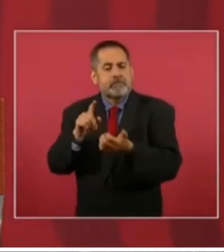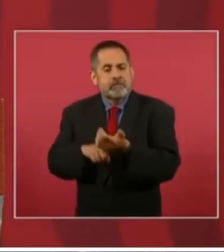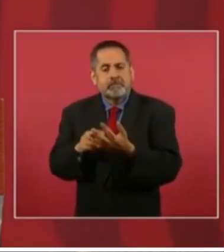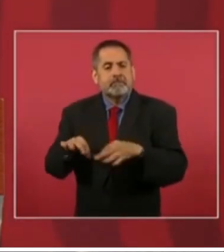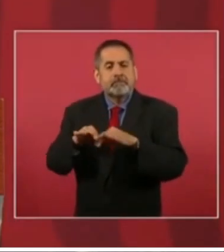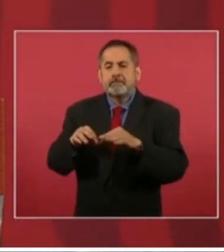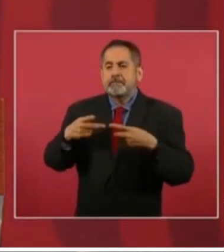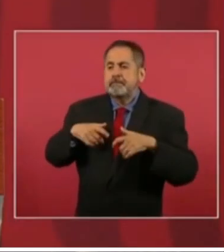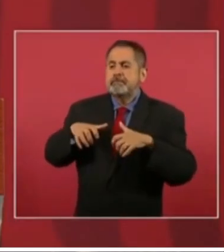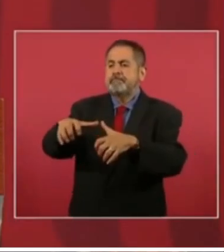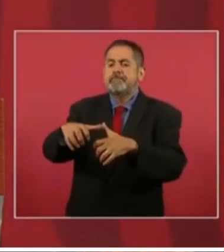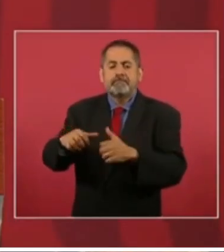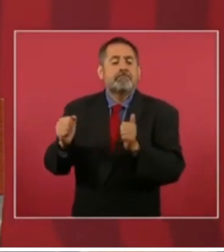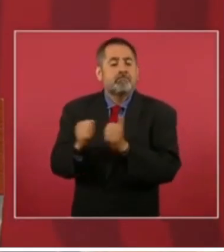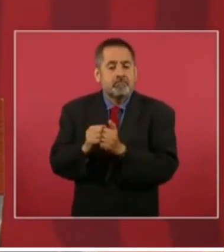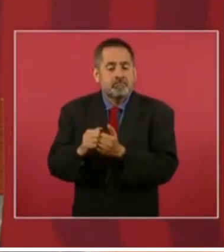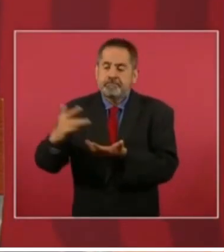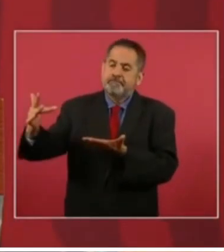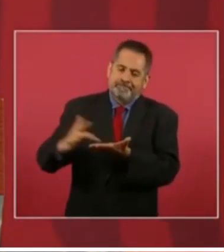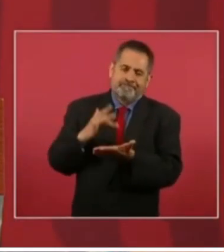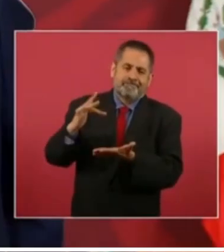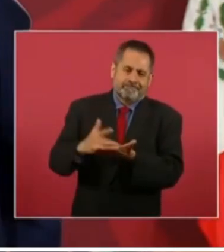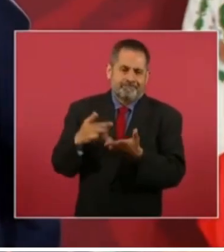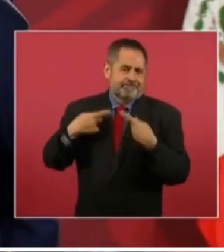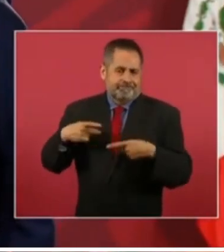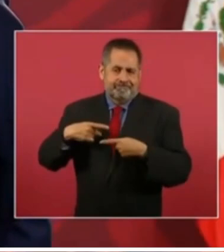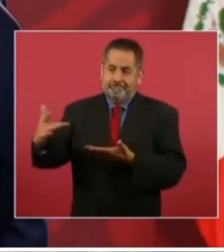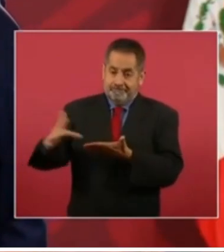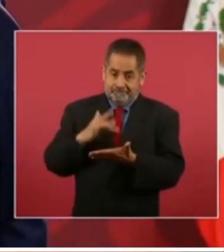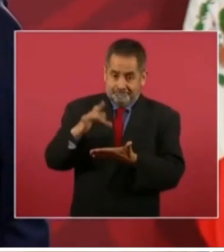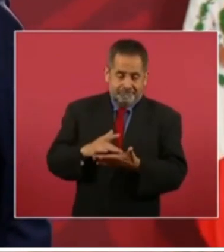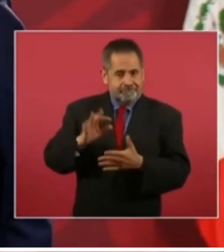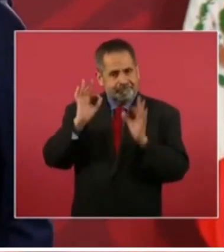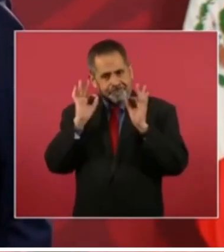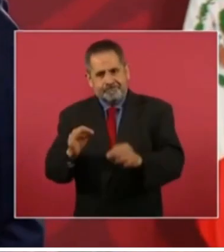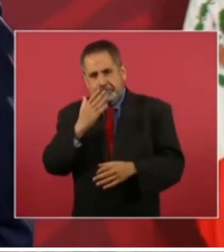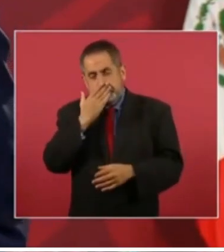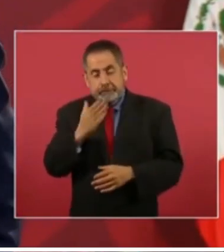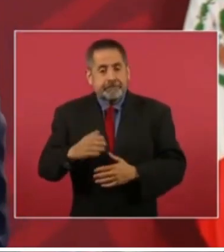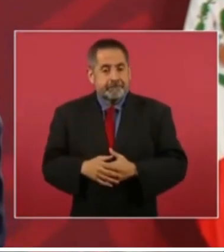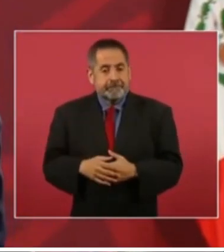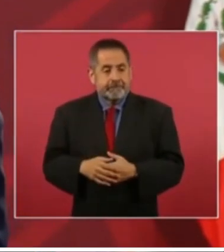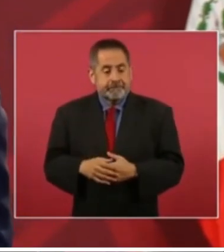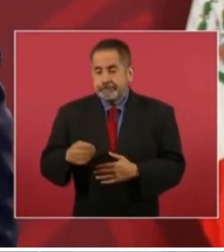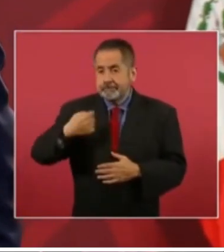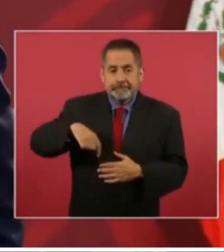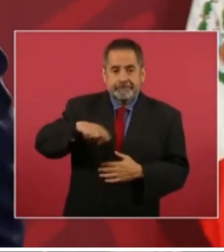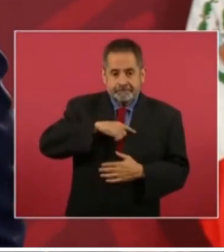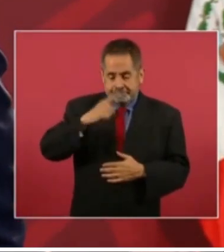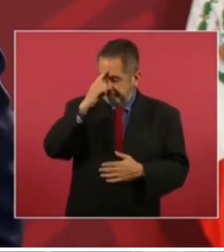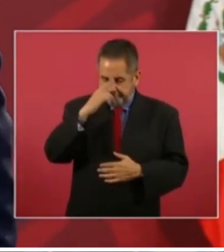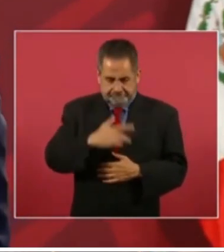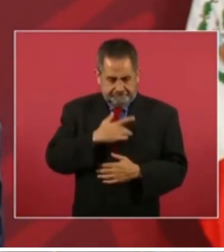salir adelante si no es con el apoyo del pueblo entonces nosotros por